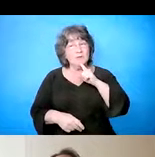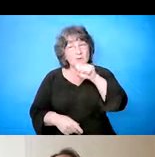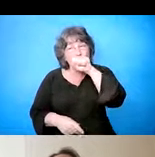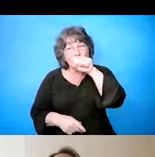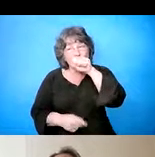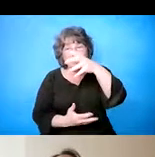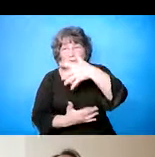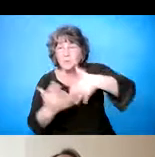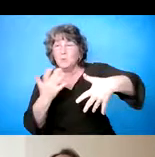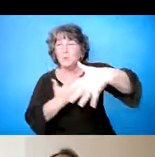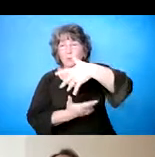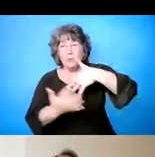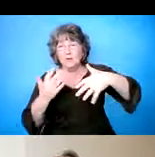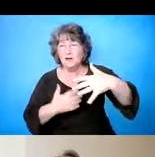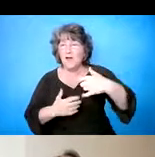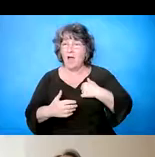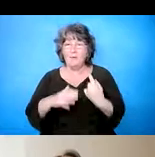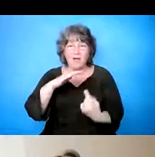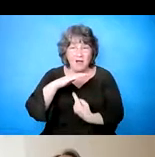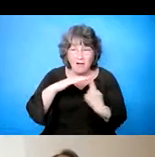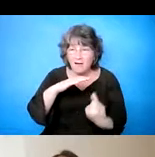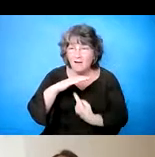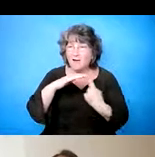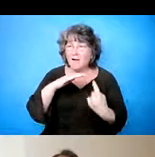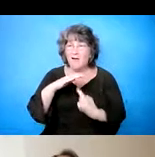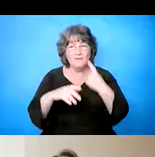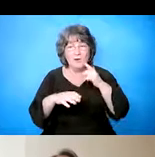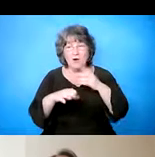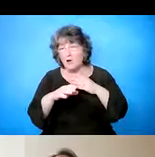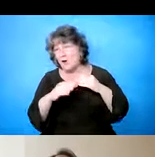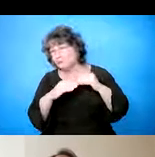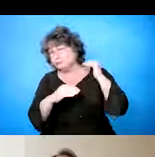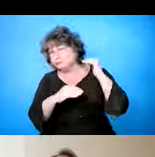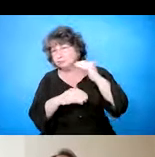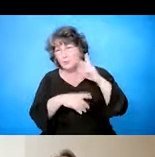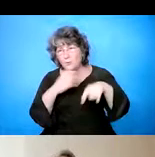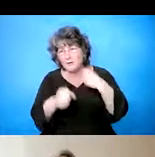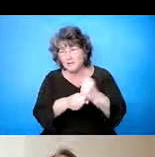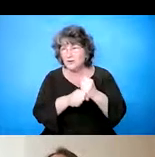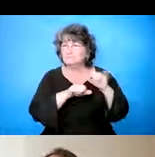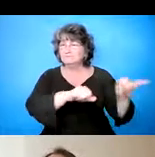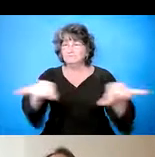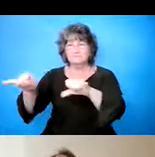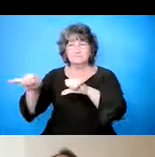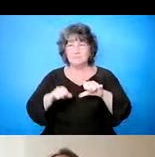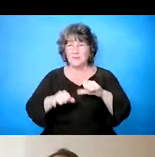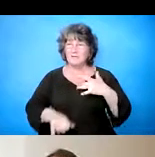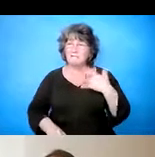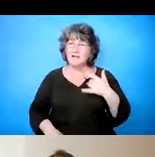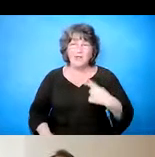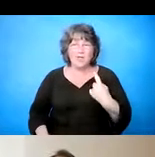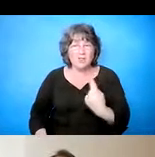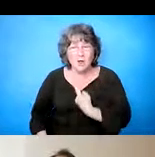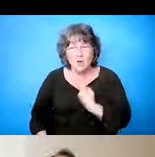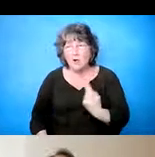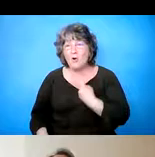de la gente. Yo, yo he estado a aislada por más de un año como muchas otras personas y